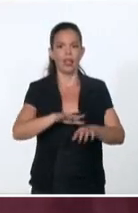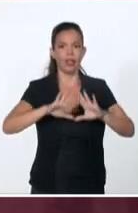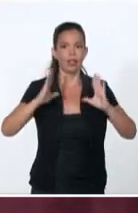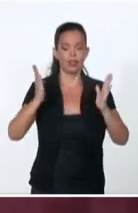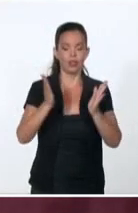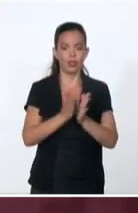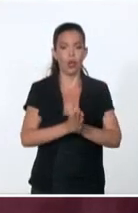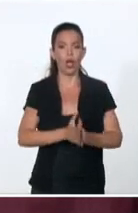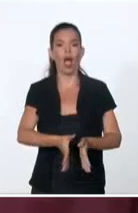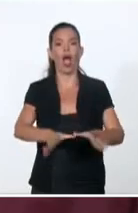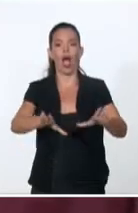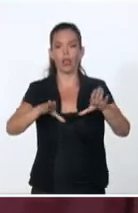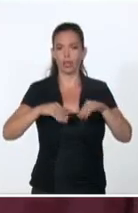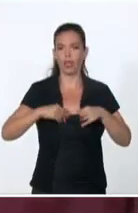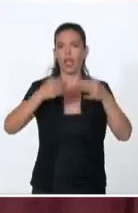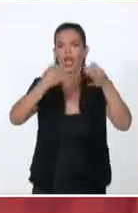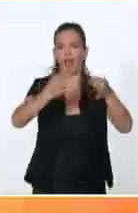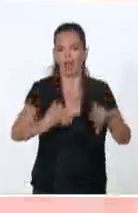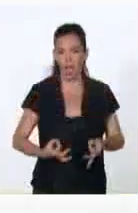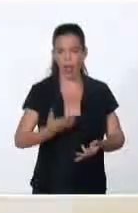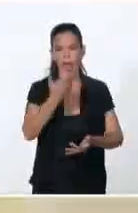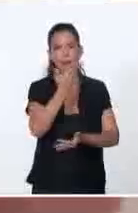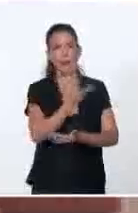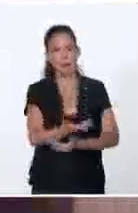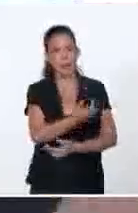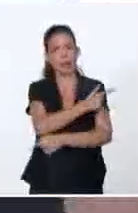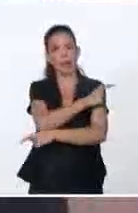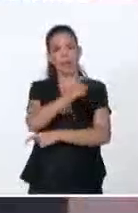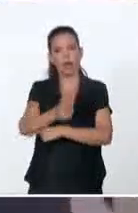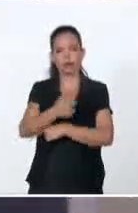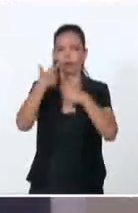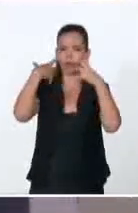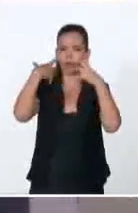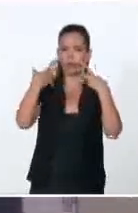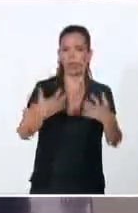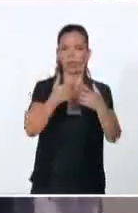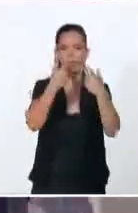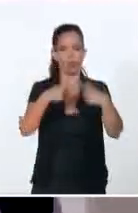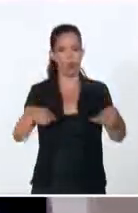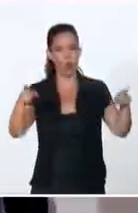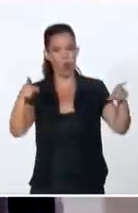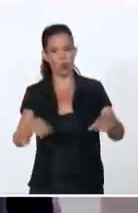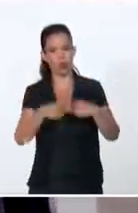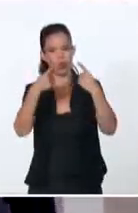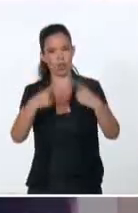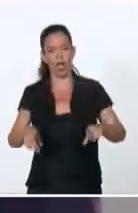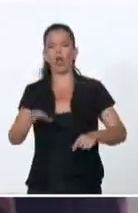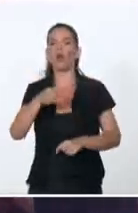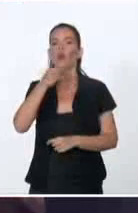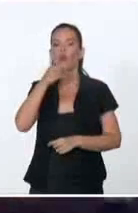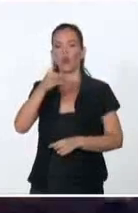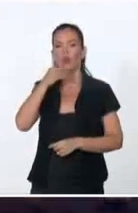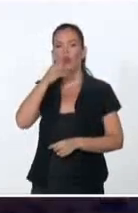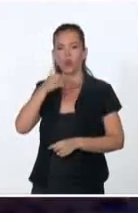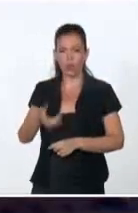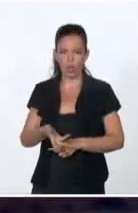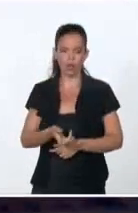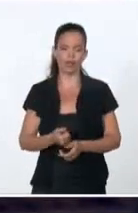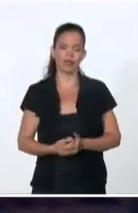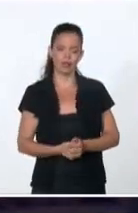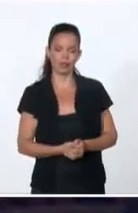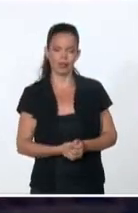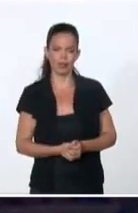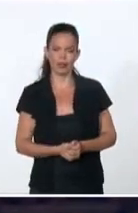ciertamente él le había pedido al maestro Manuel Muñoz que realizara la instrumentación de la marcha que él había compuesto. No obstante,